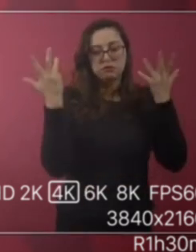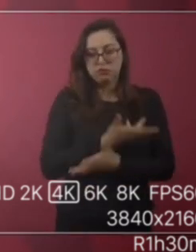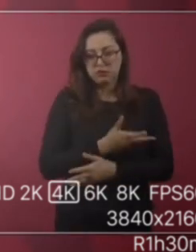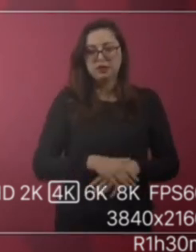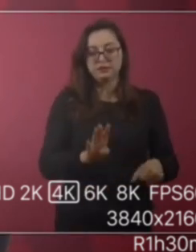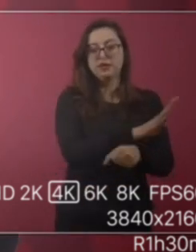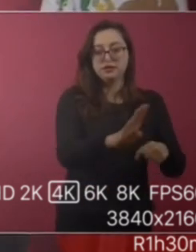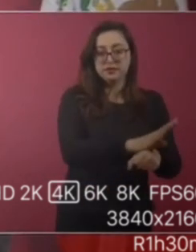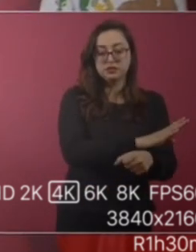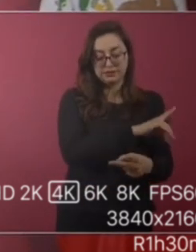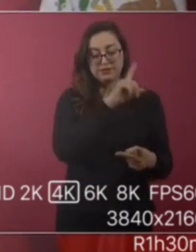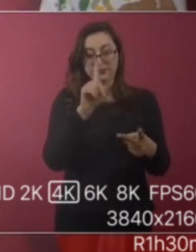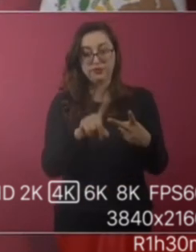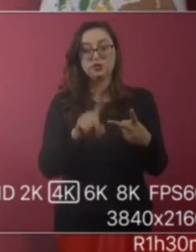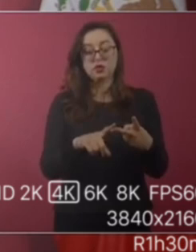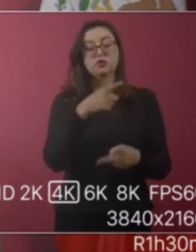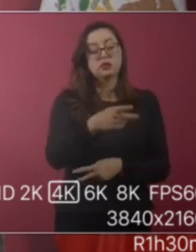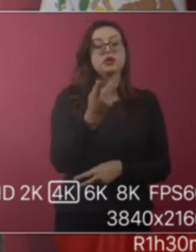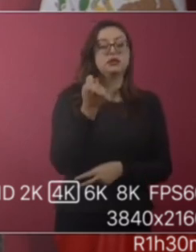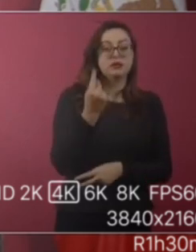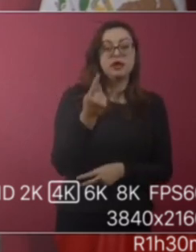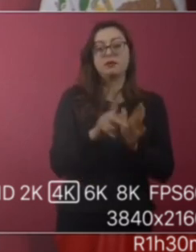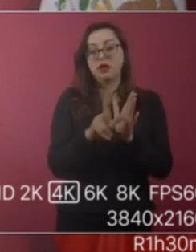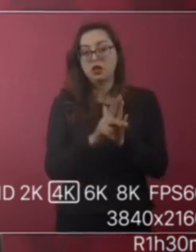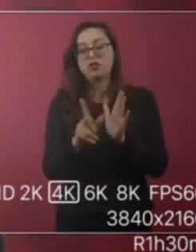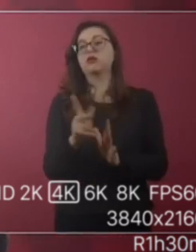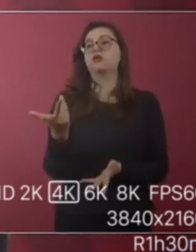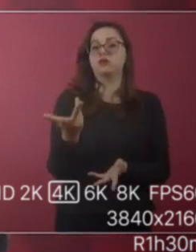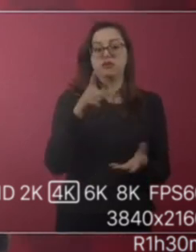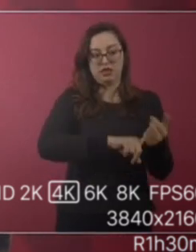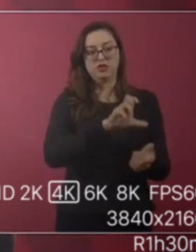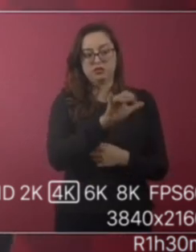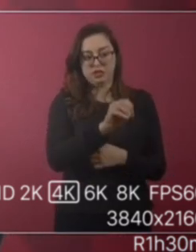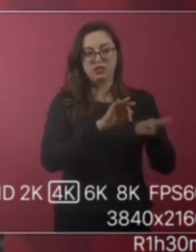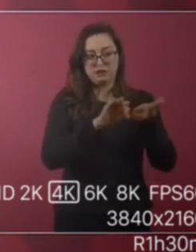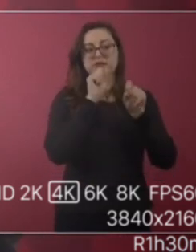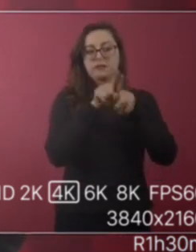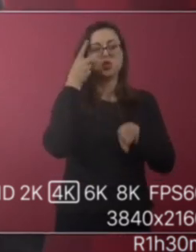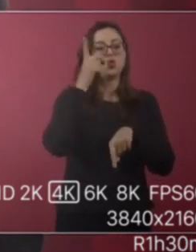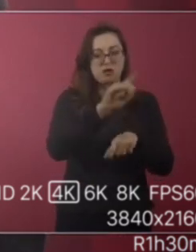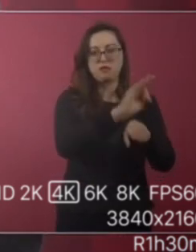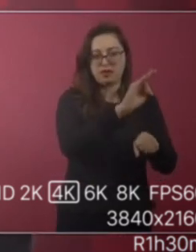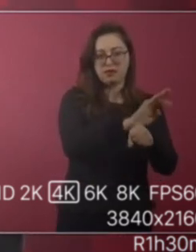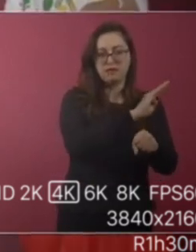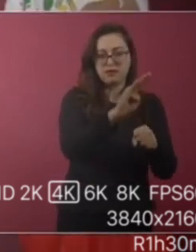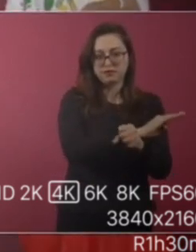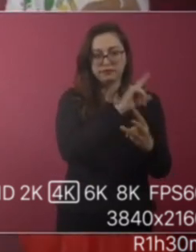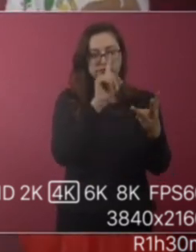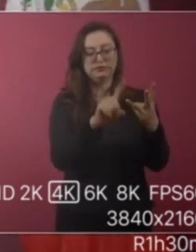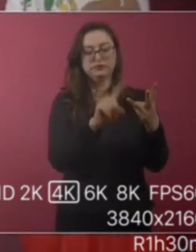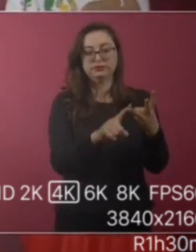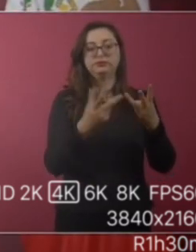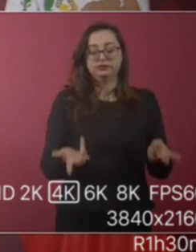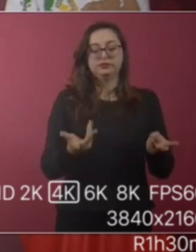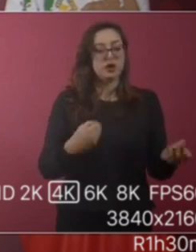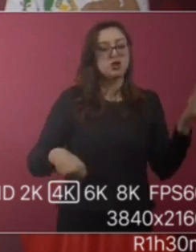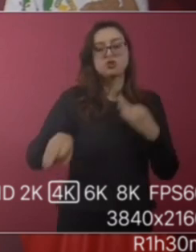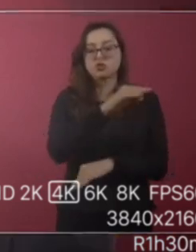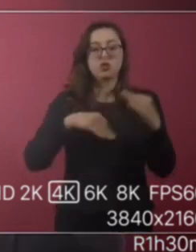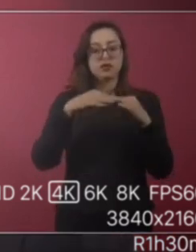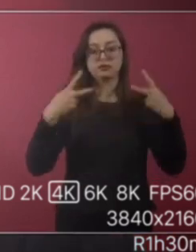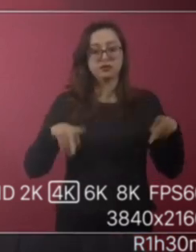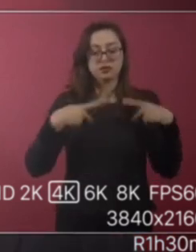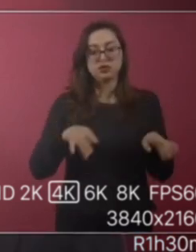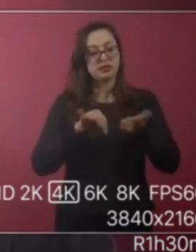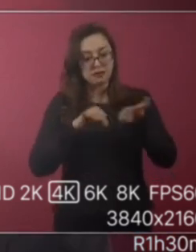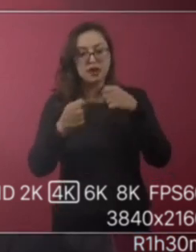¿A quién le conviene? A los dueños de los medios de información donde trabaja Ciro. ¿A quién le conviene? Pues a todos los que